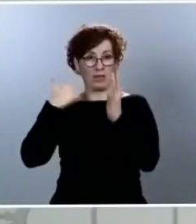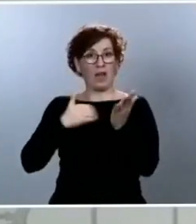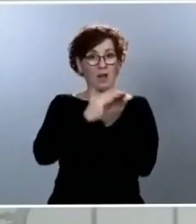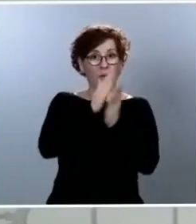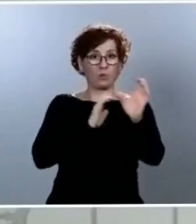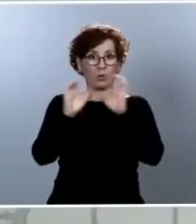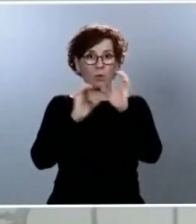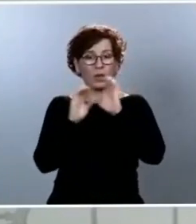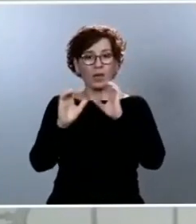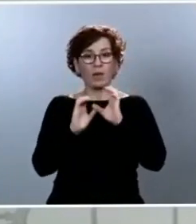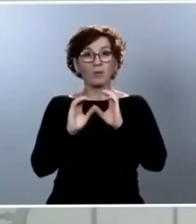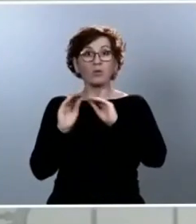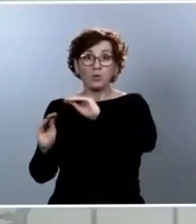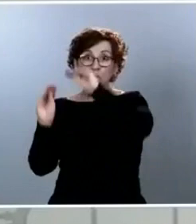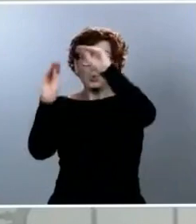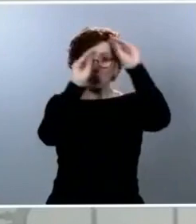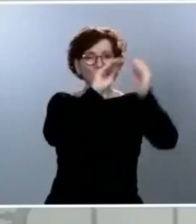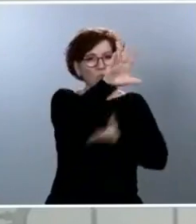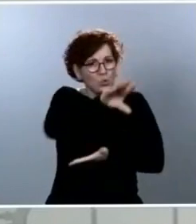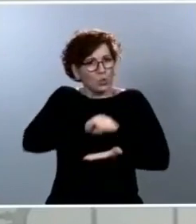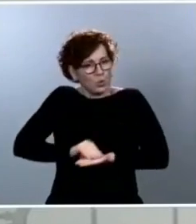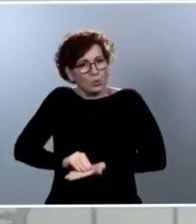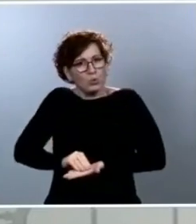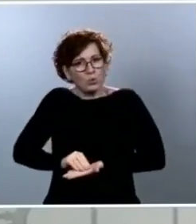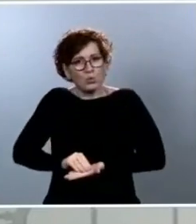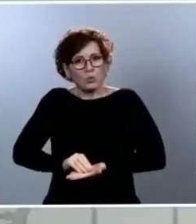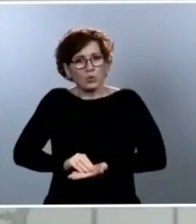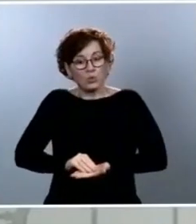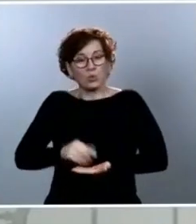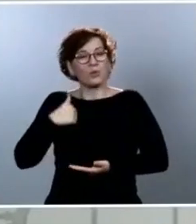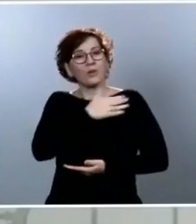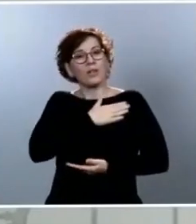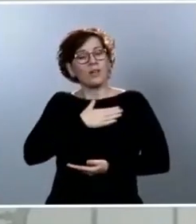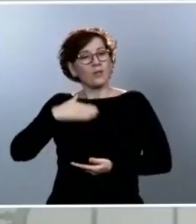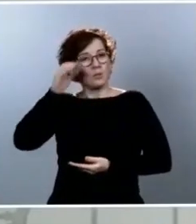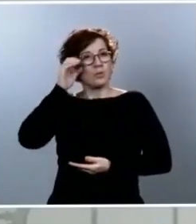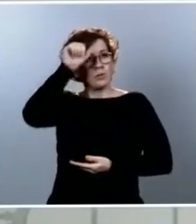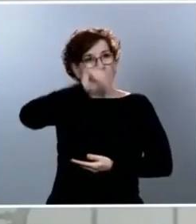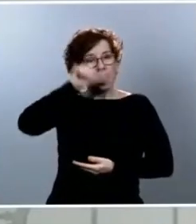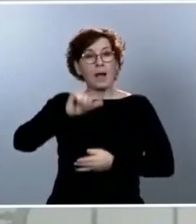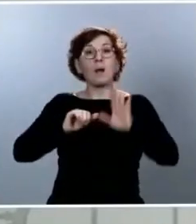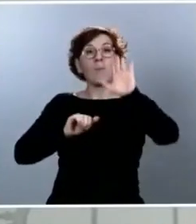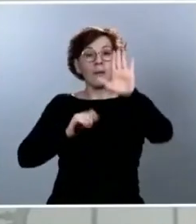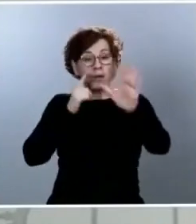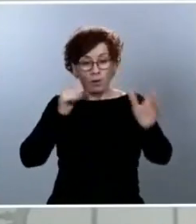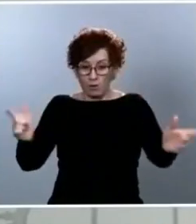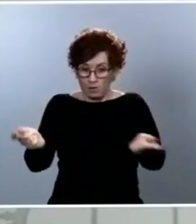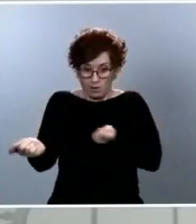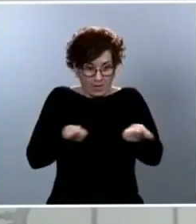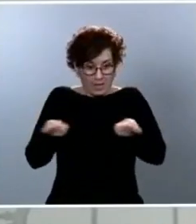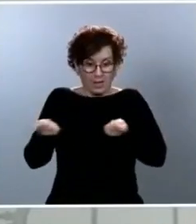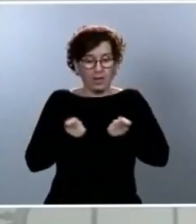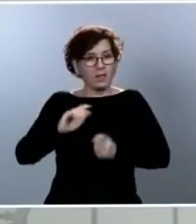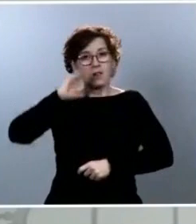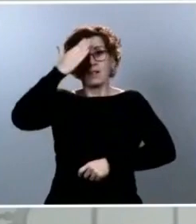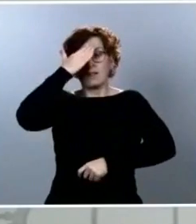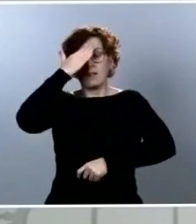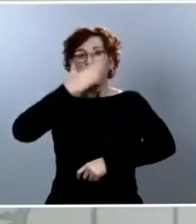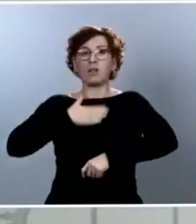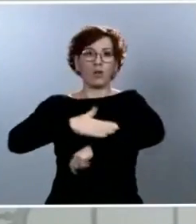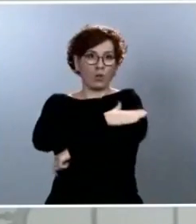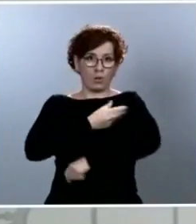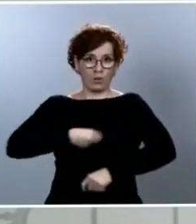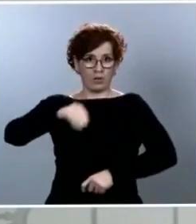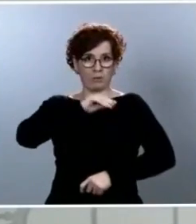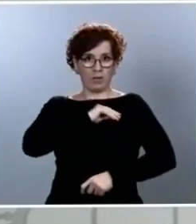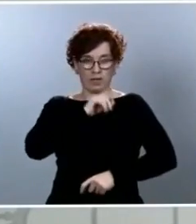todo, sobre todo, subrayar eso. Que es el Gobierno de España quien va a pilotar esta desescalada, esta transición hacia la nueva normalidad. Y en ese